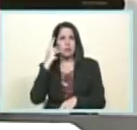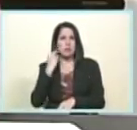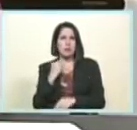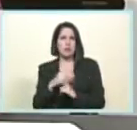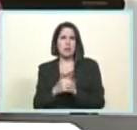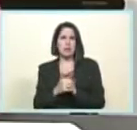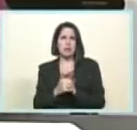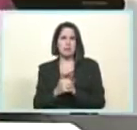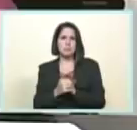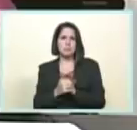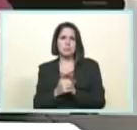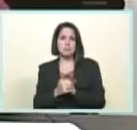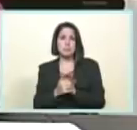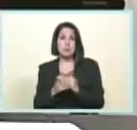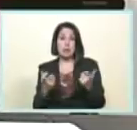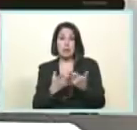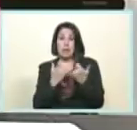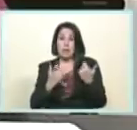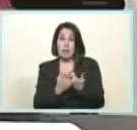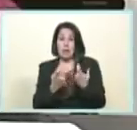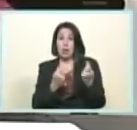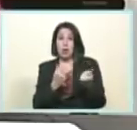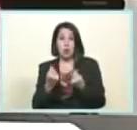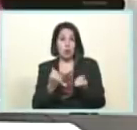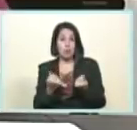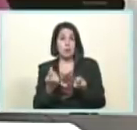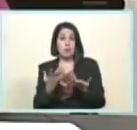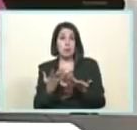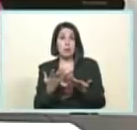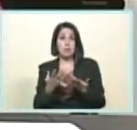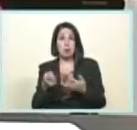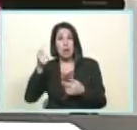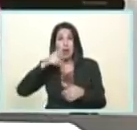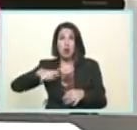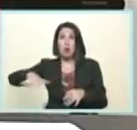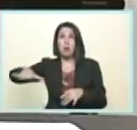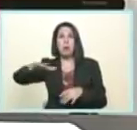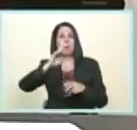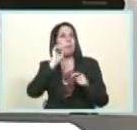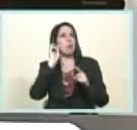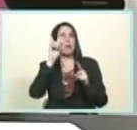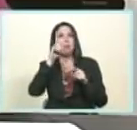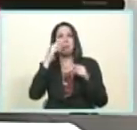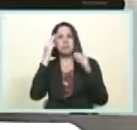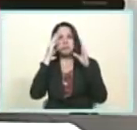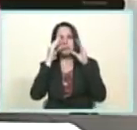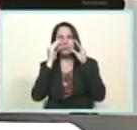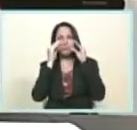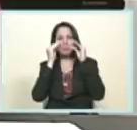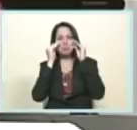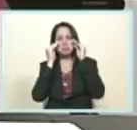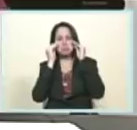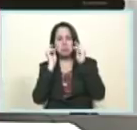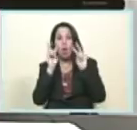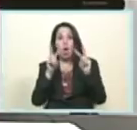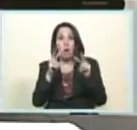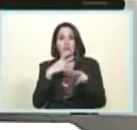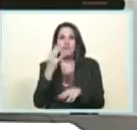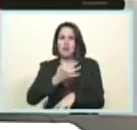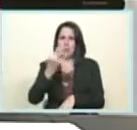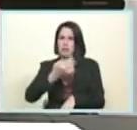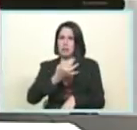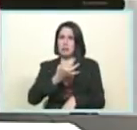de 25 o 30 años la Venezuela nuestra la Venezuela propiedad de todos y de todas no de una